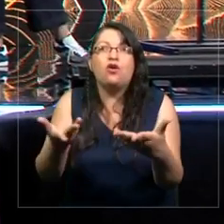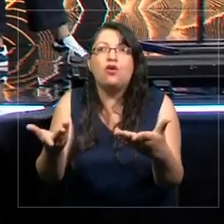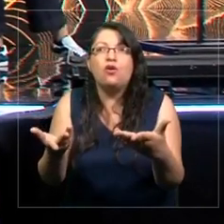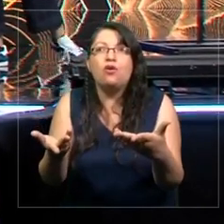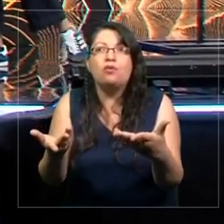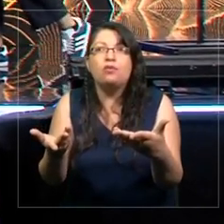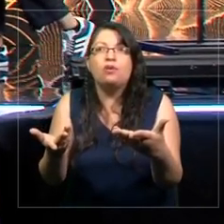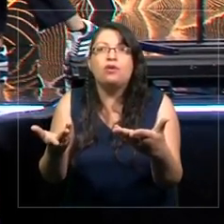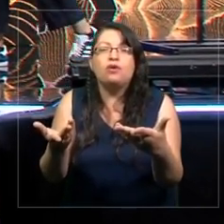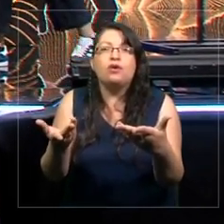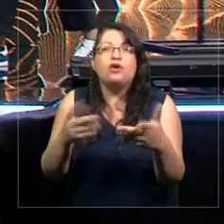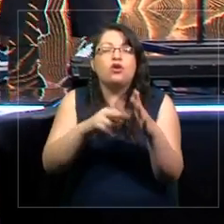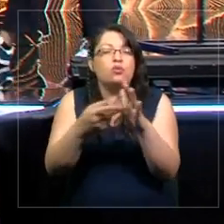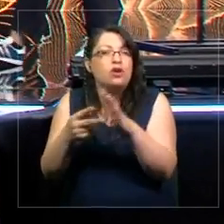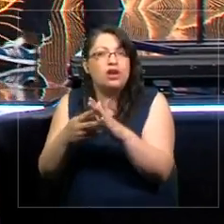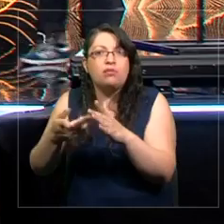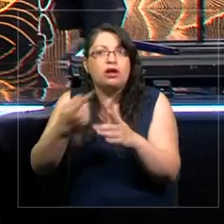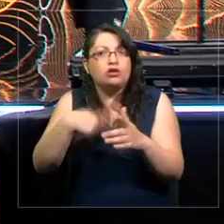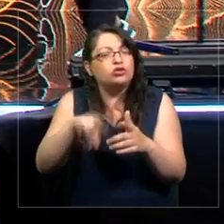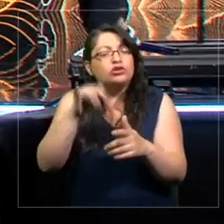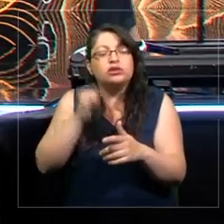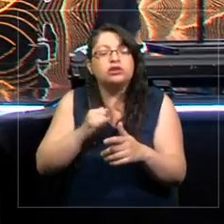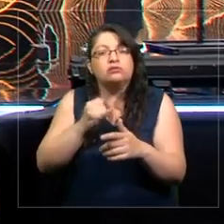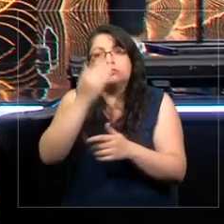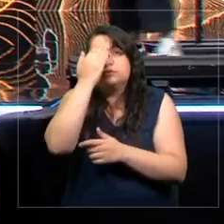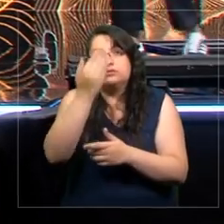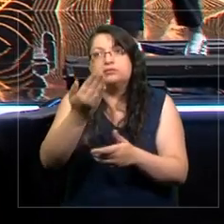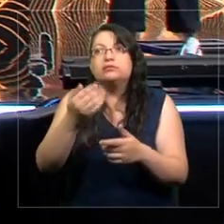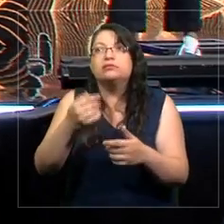y las permanentes crisis en las que estamos expuestos.